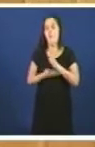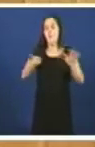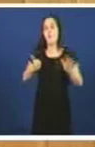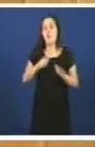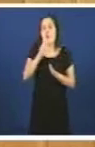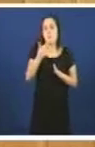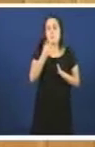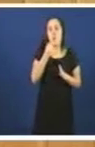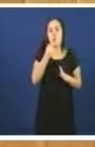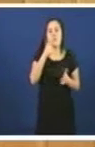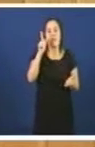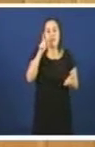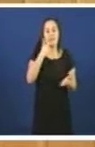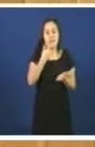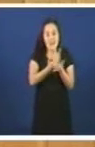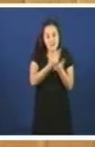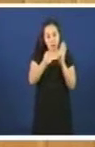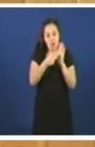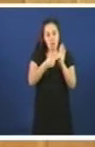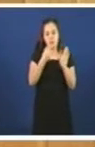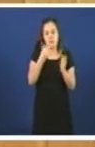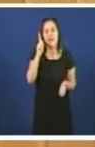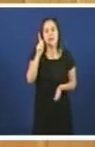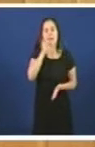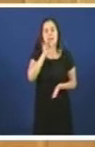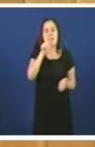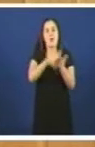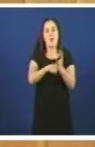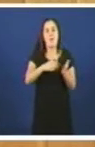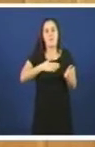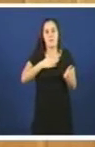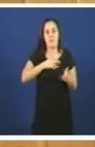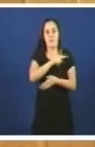galego é a lingua propia de Galiza é o goberno que temos